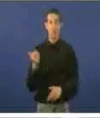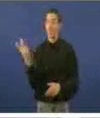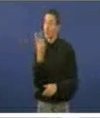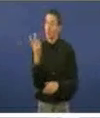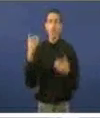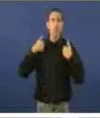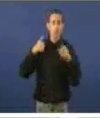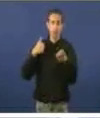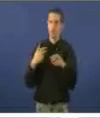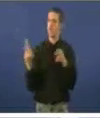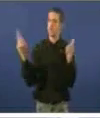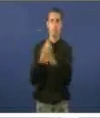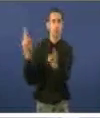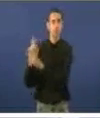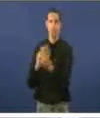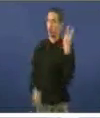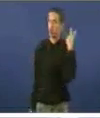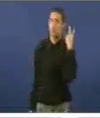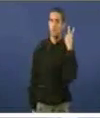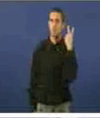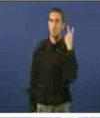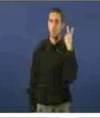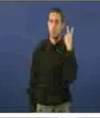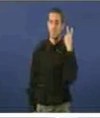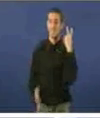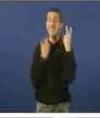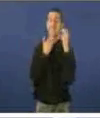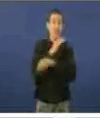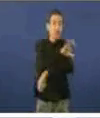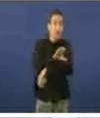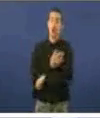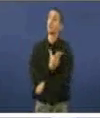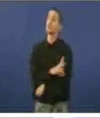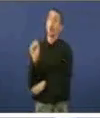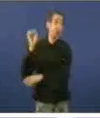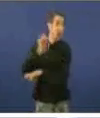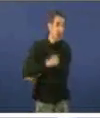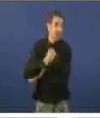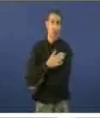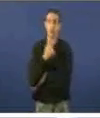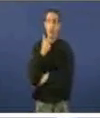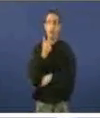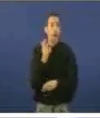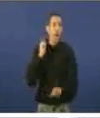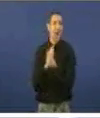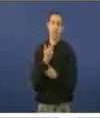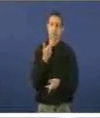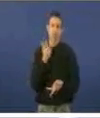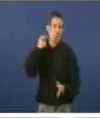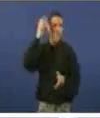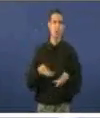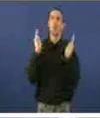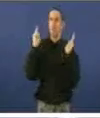cesadas. negarse, señor conselleiro, seria demostrar a complicidade con prácticas que son antidemocráticas e que,